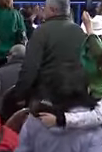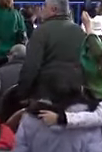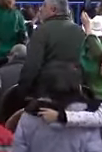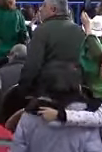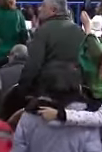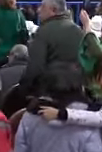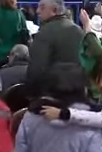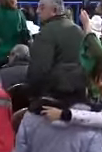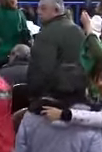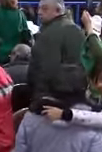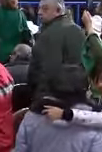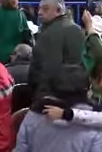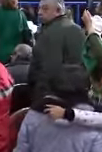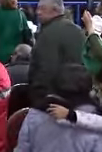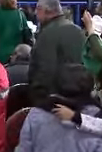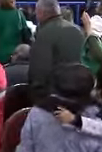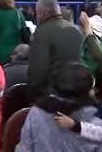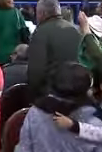Gracias